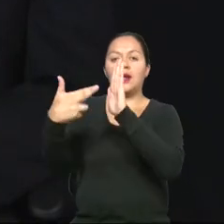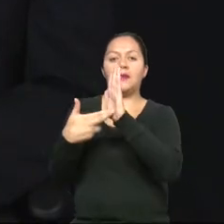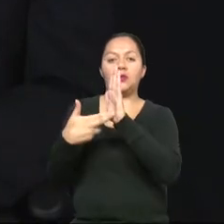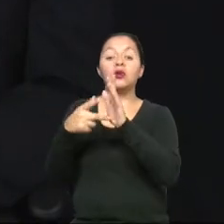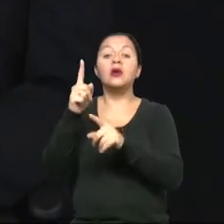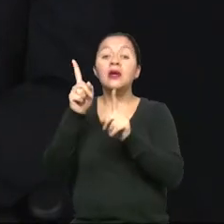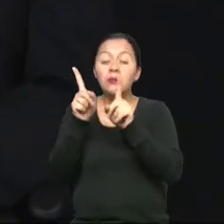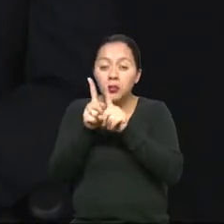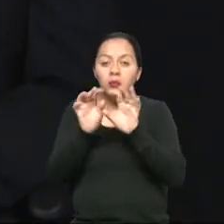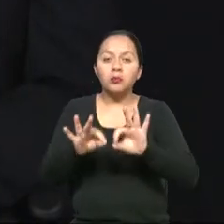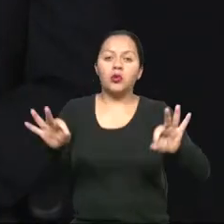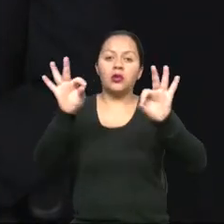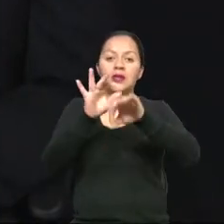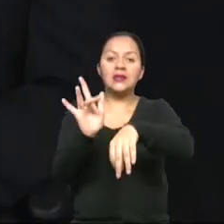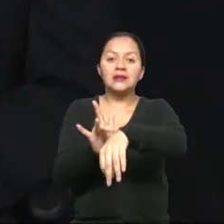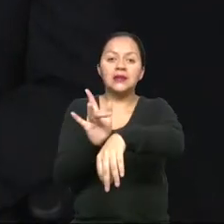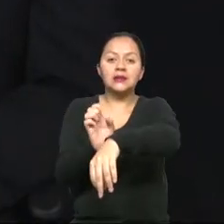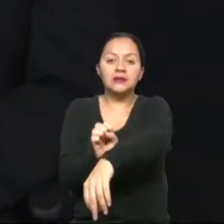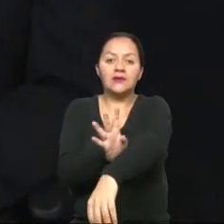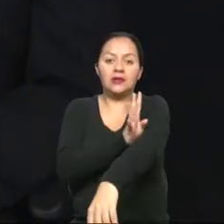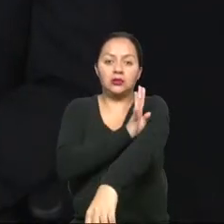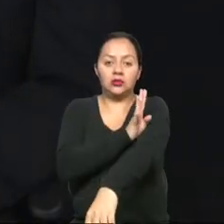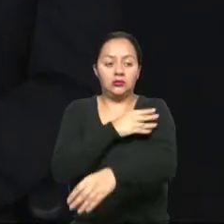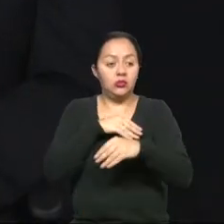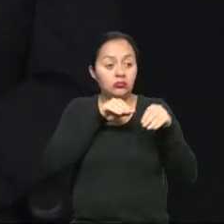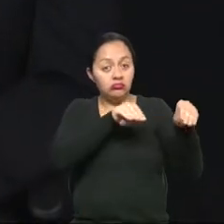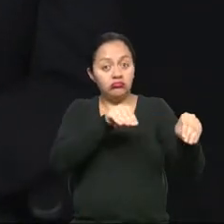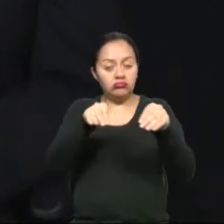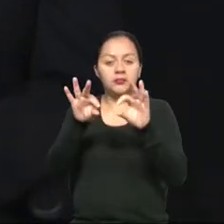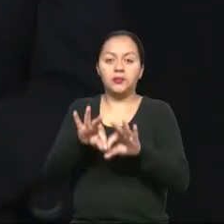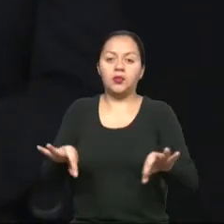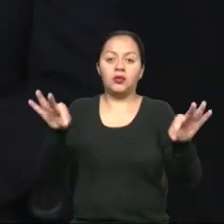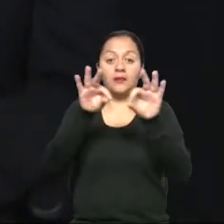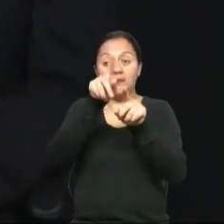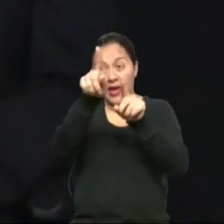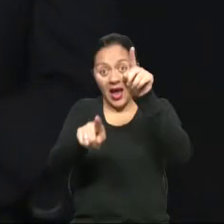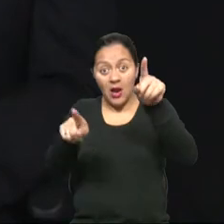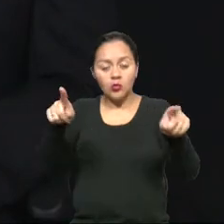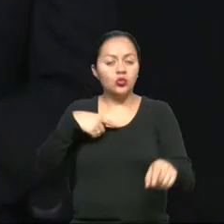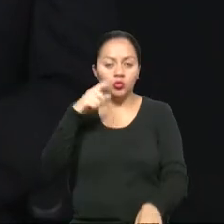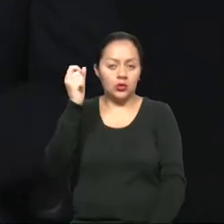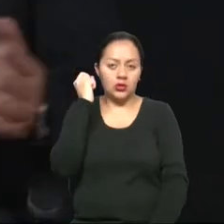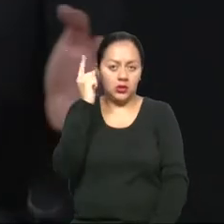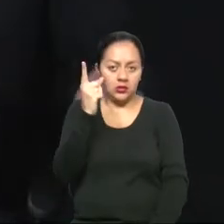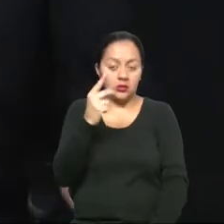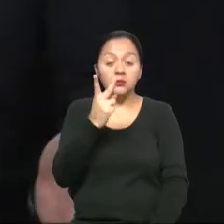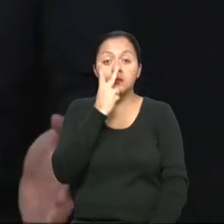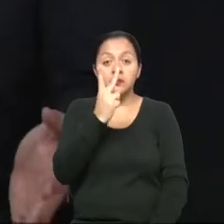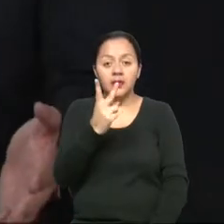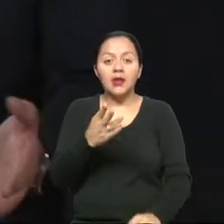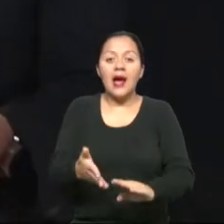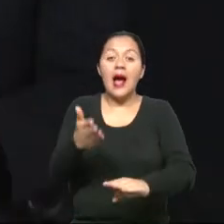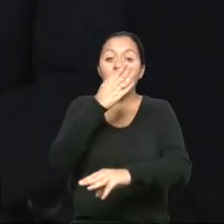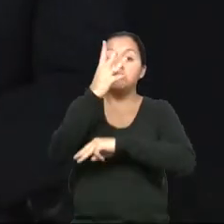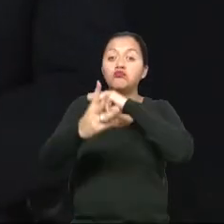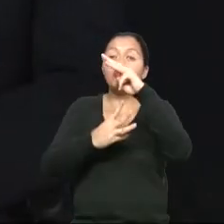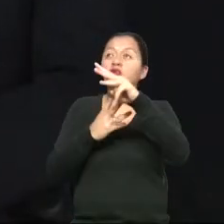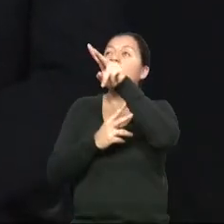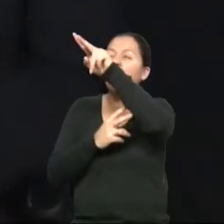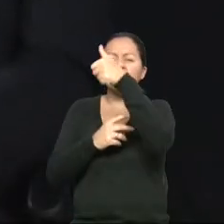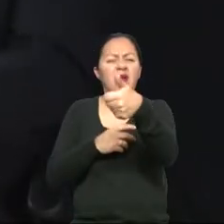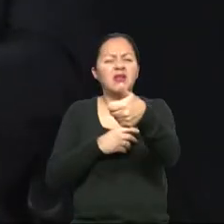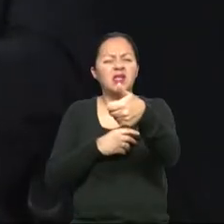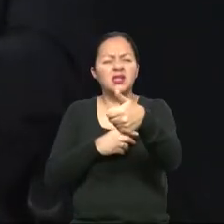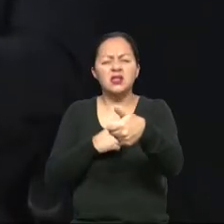fundamental, porque hay muchas veces que las organizaciones no entienden que ya existe y es mejor mirar lo que se ha hecho en el mundo y pensamos